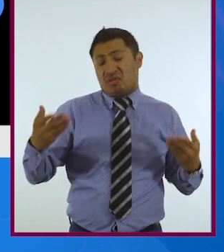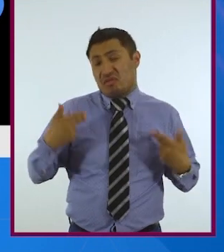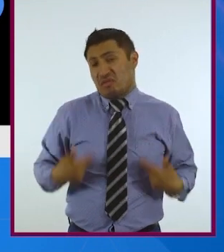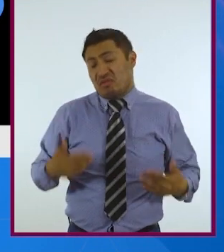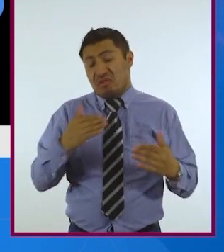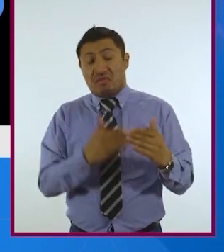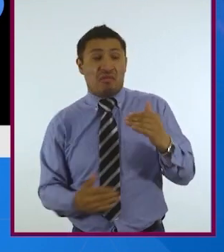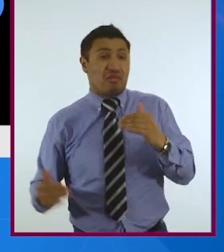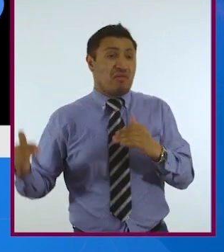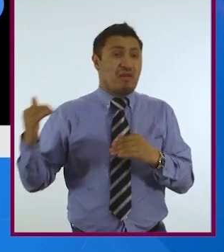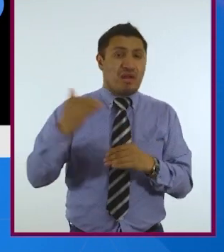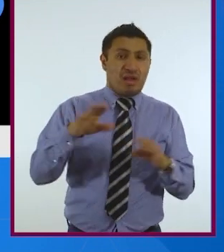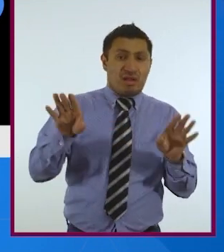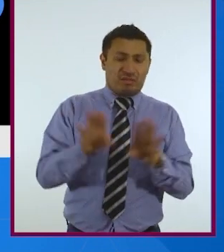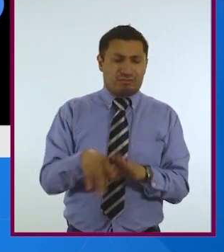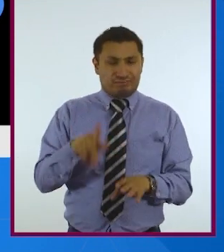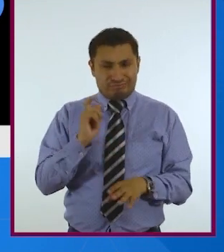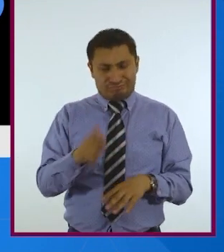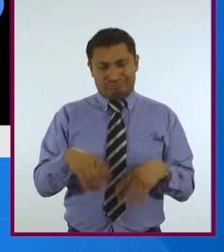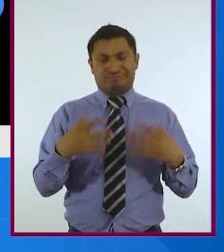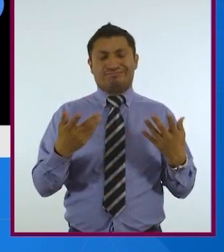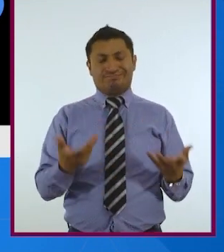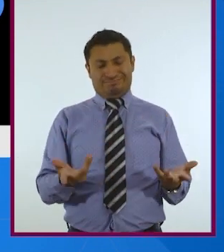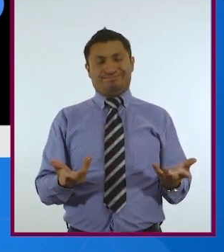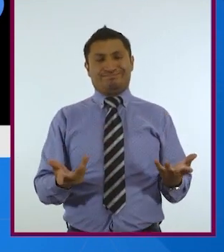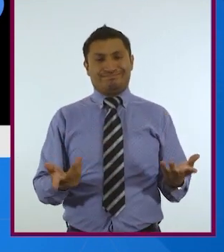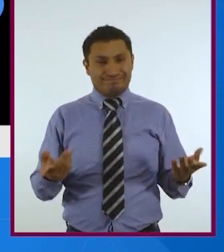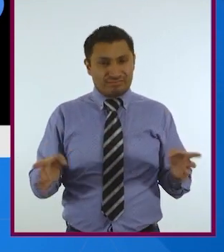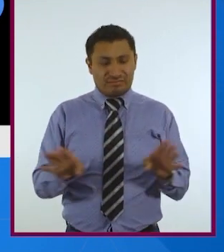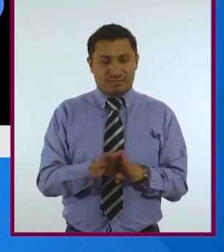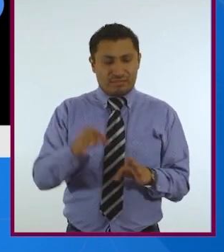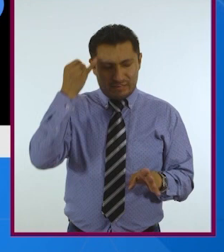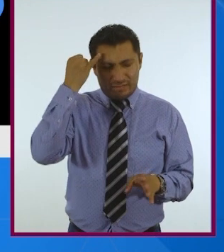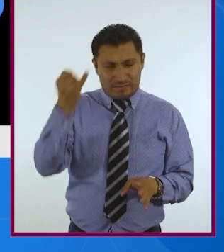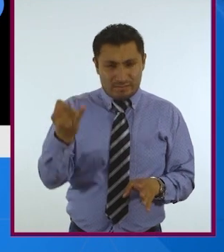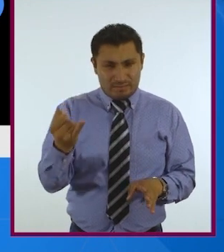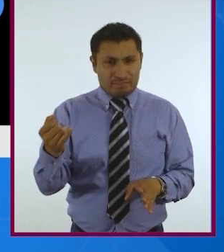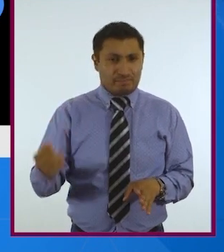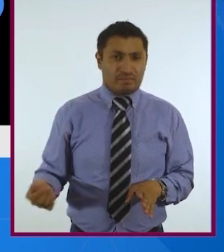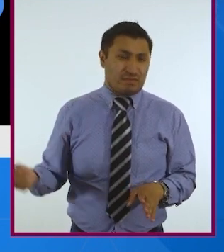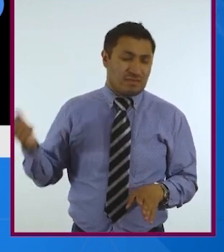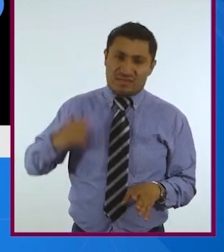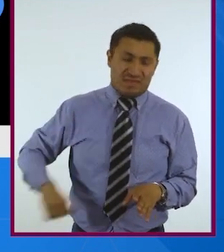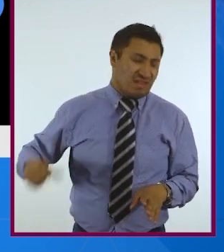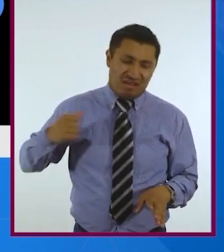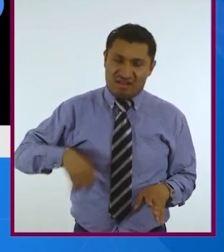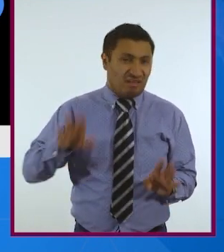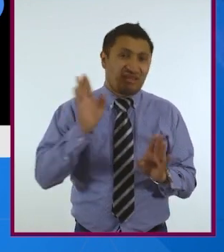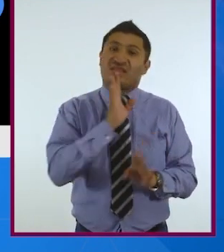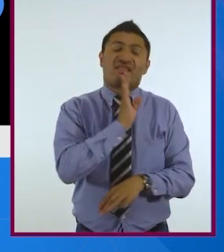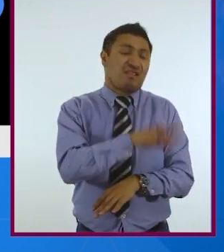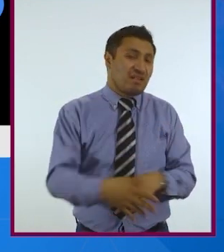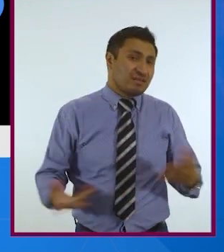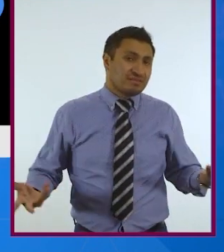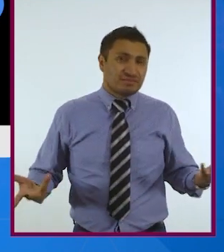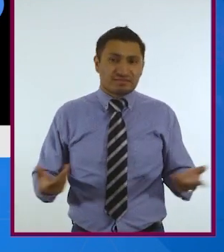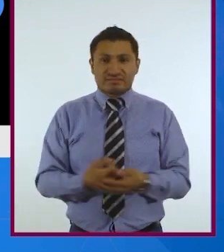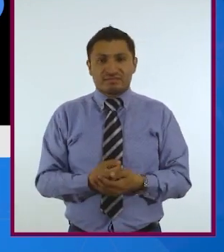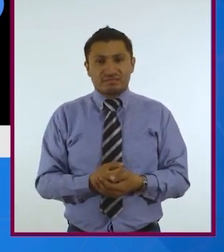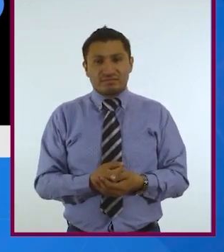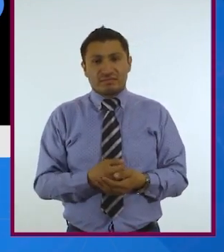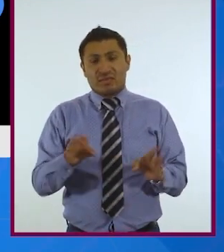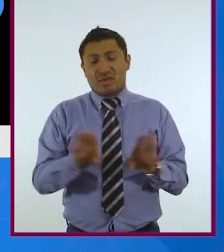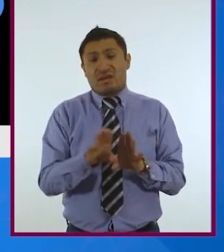resto de las especies es muy cuestionable, es una mirada antropocentrista, o sea, que tiene